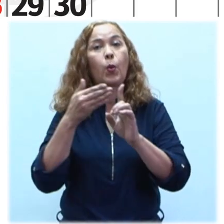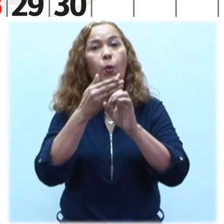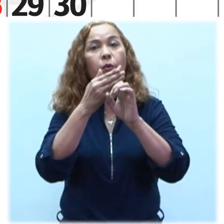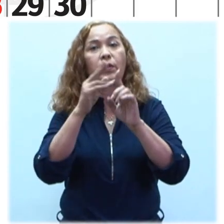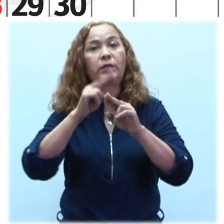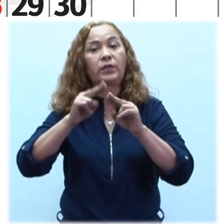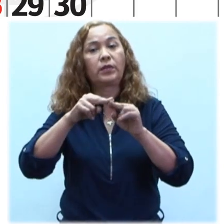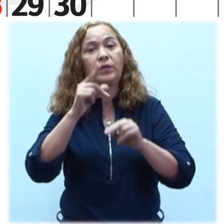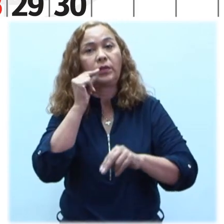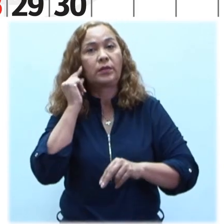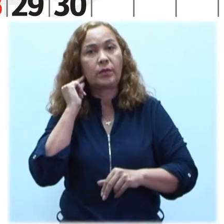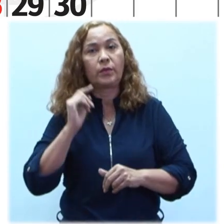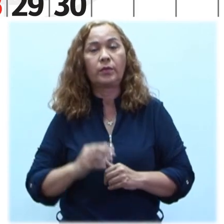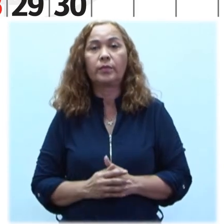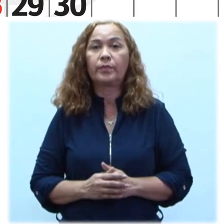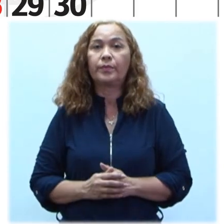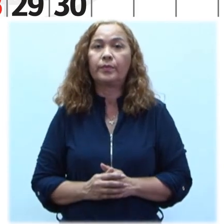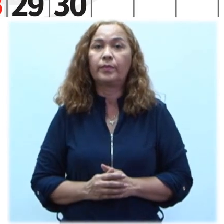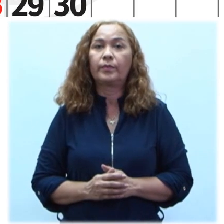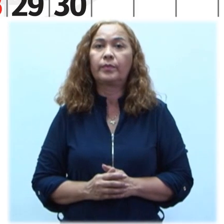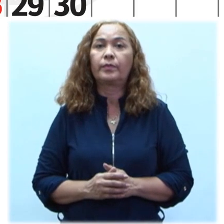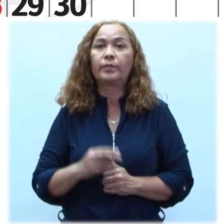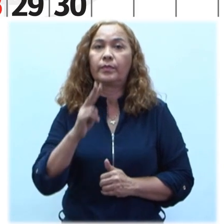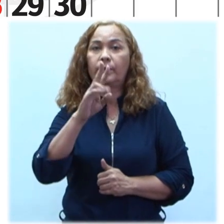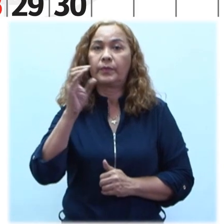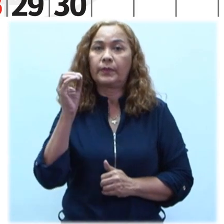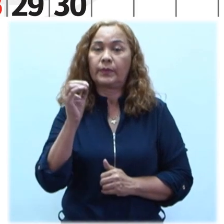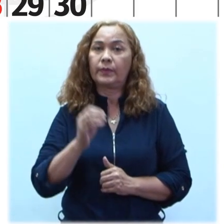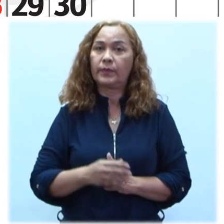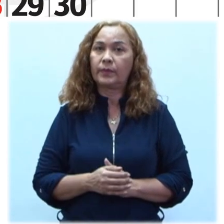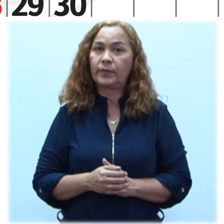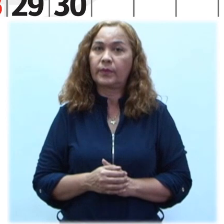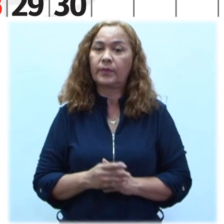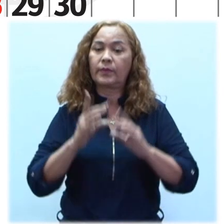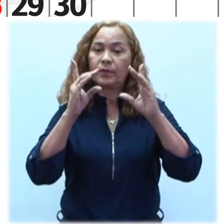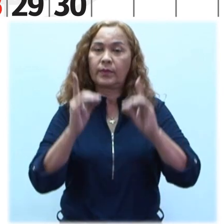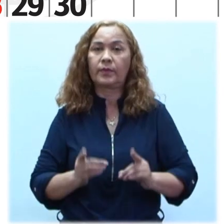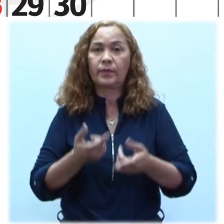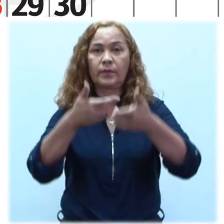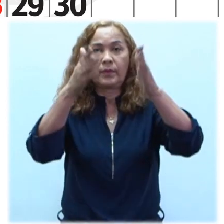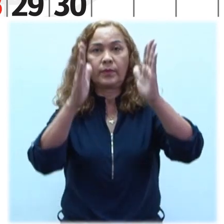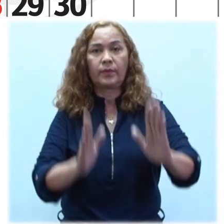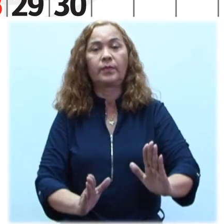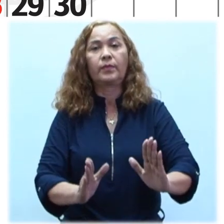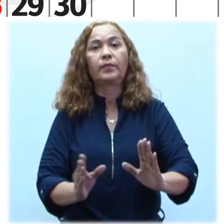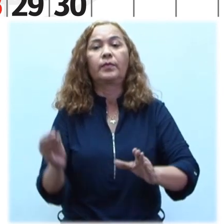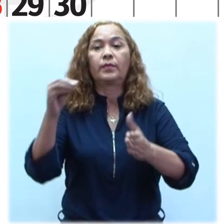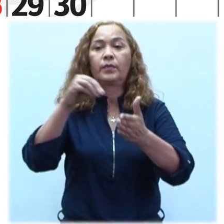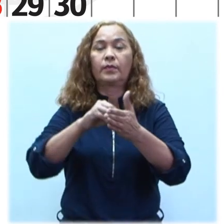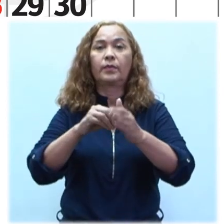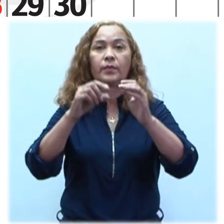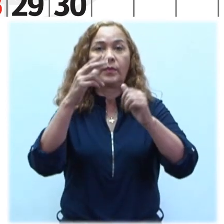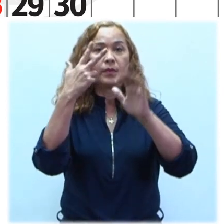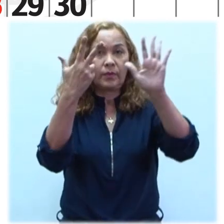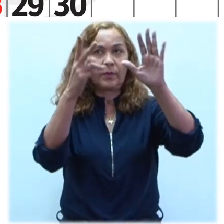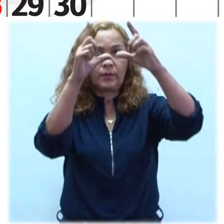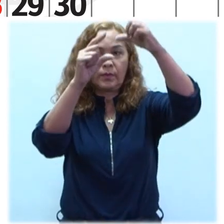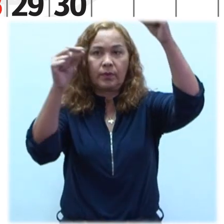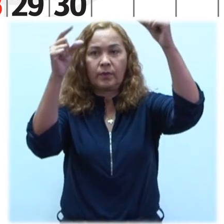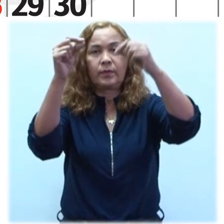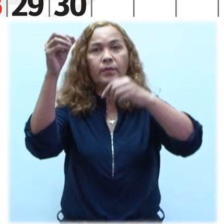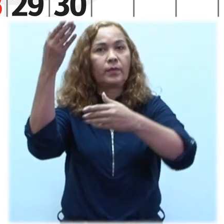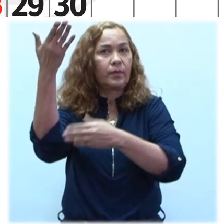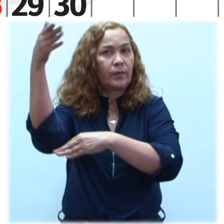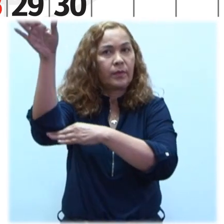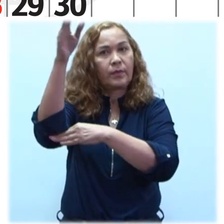Abuso contra las Niñas y Niños Día 20 Decreto del Libertador que incorpora la octava